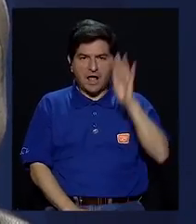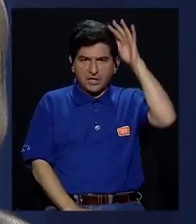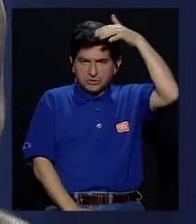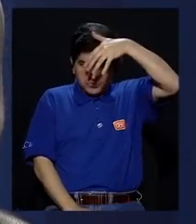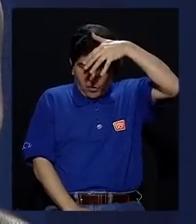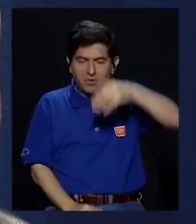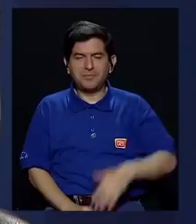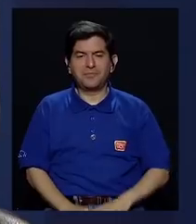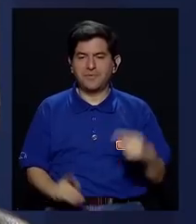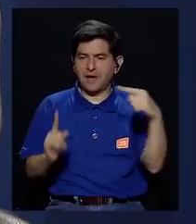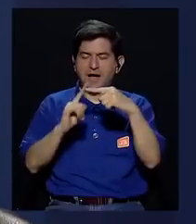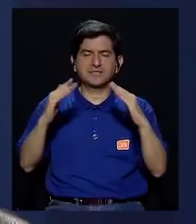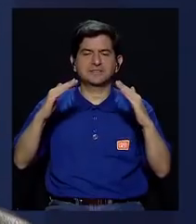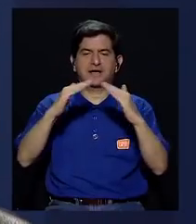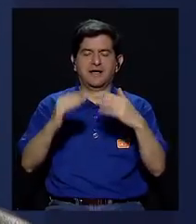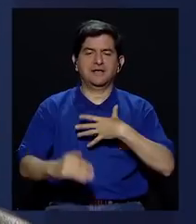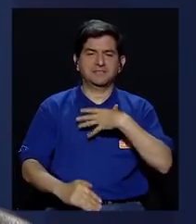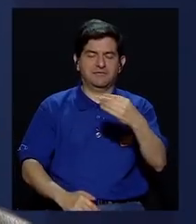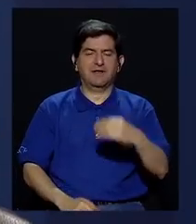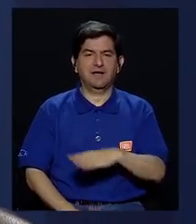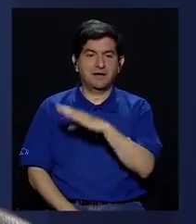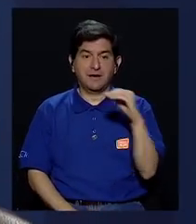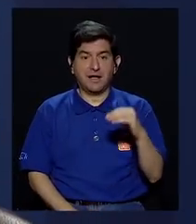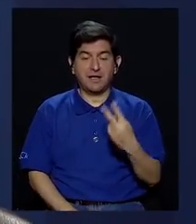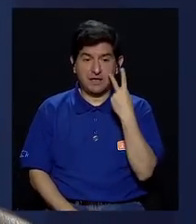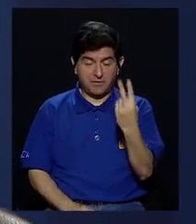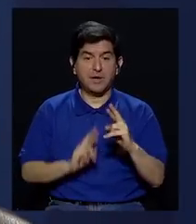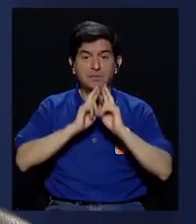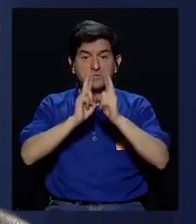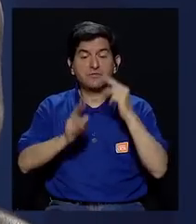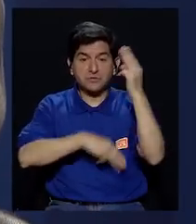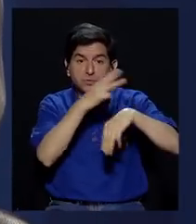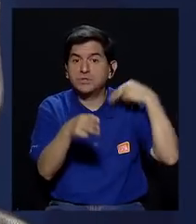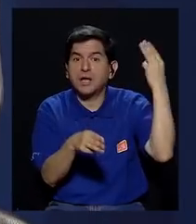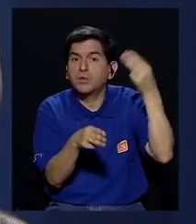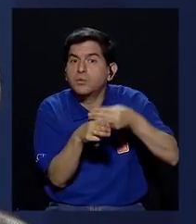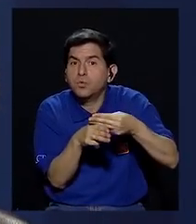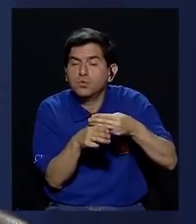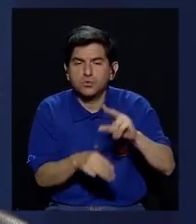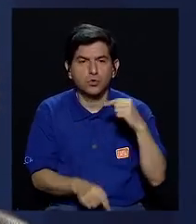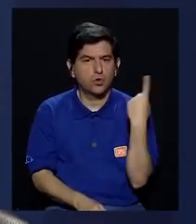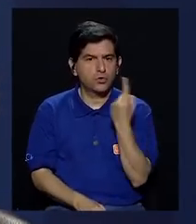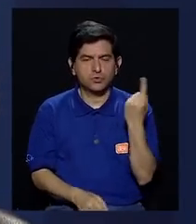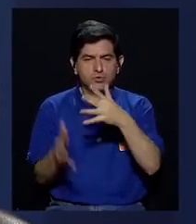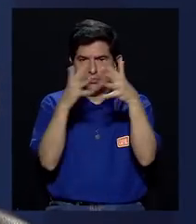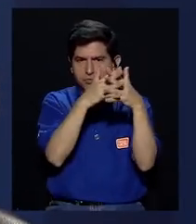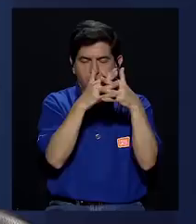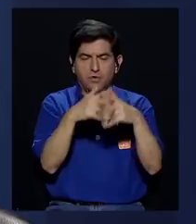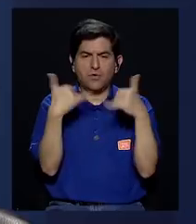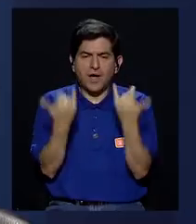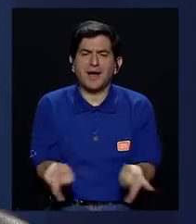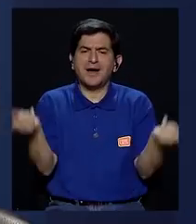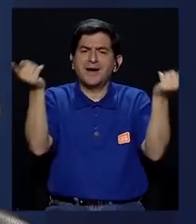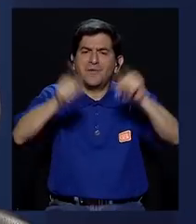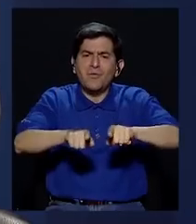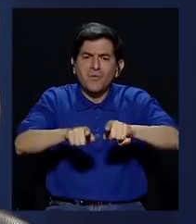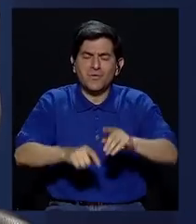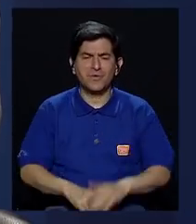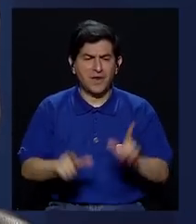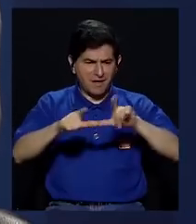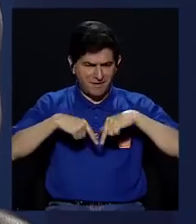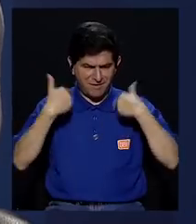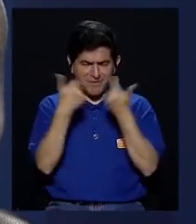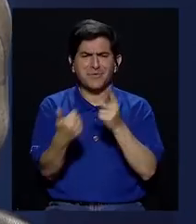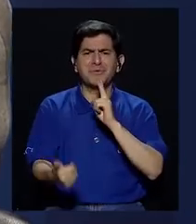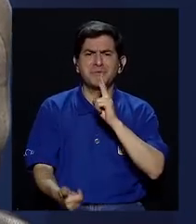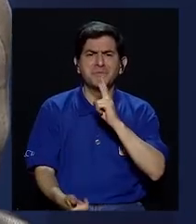que Trump llegara a la Casa Blanca. Y ya vemos los resultados para el mundo, no solo para Estados Unidos. Pero entonces, lo que está pasando en este momento es